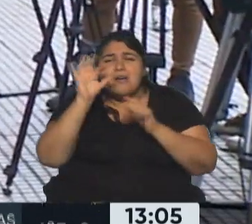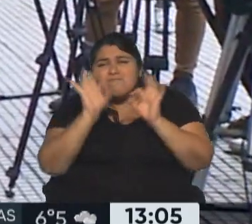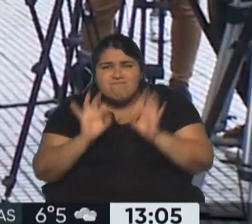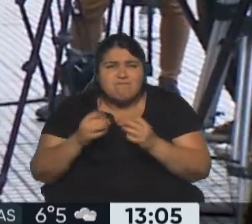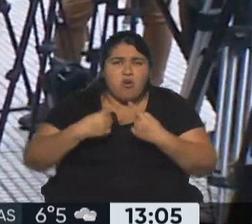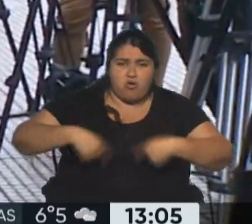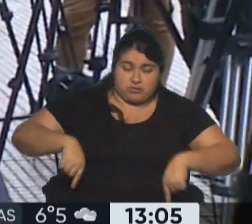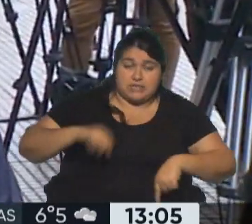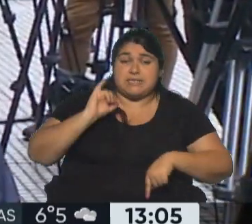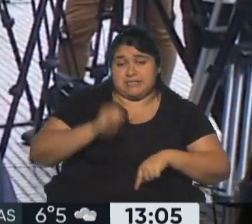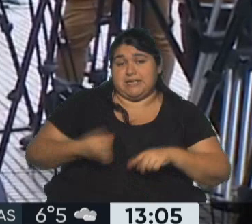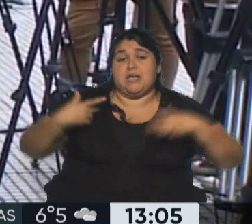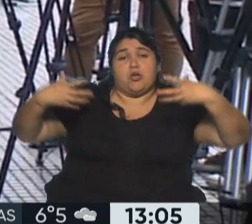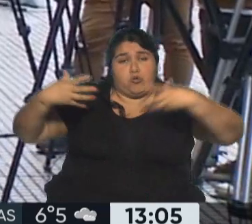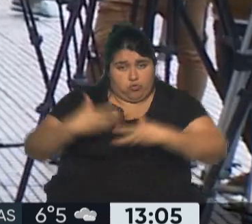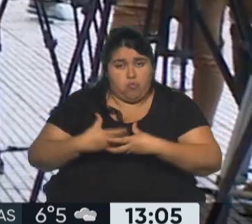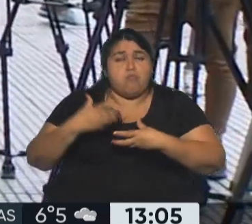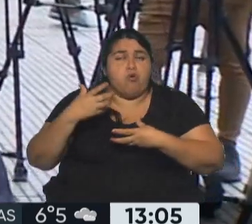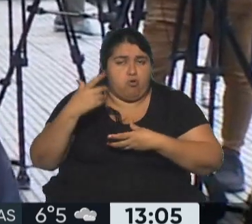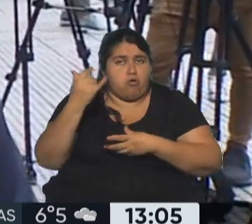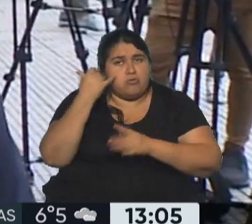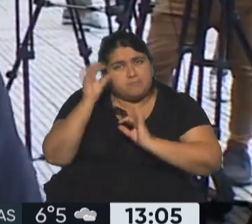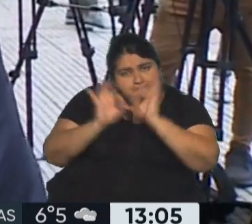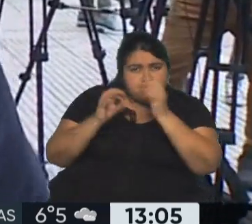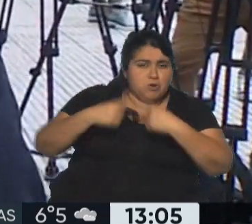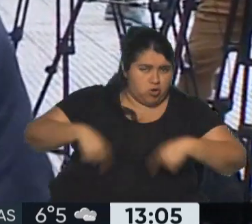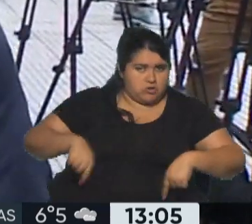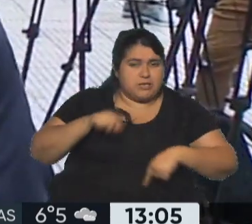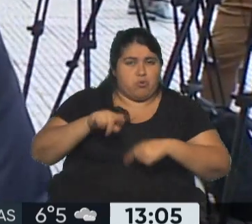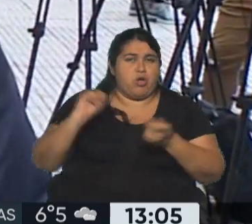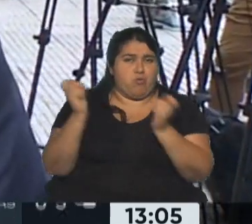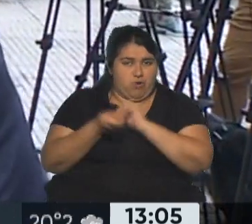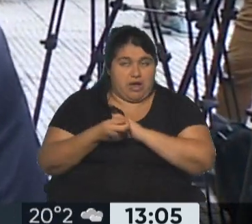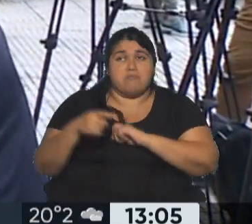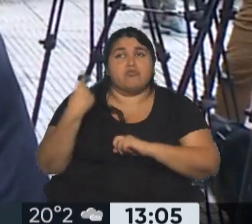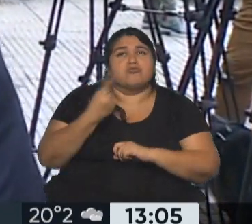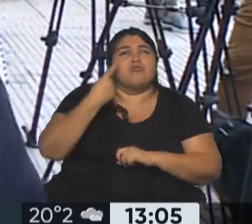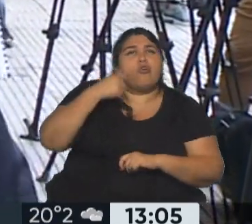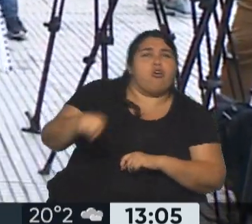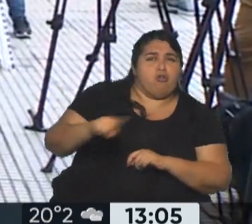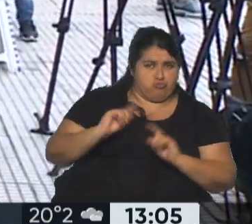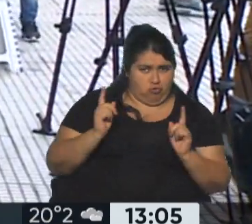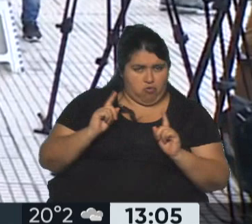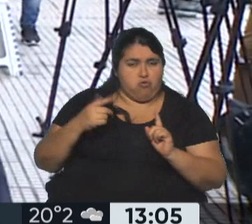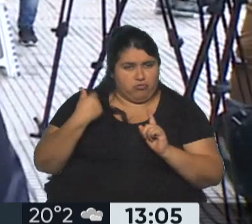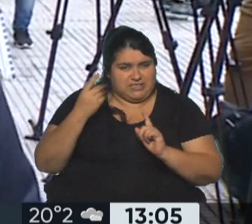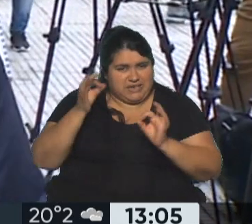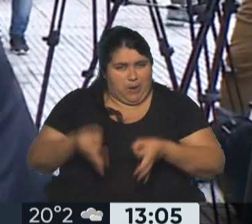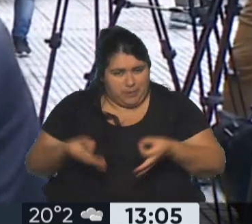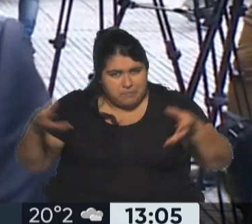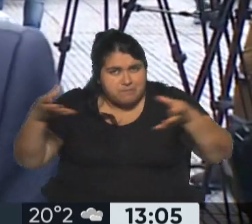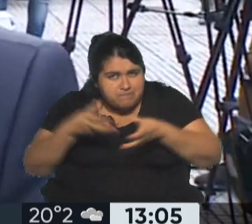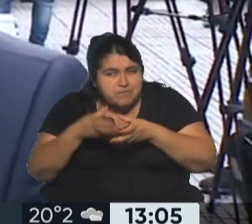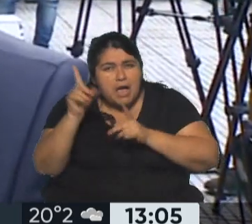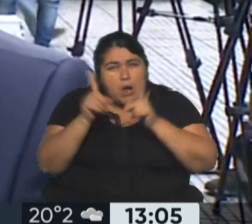se fortalece la unidad del acuerdo programático dentro de Juntos por el Cambio, por supuesto no desconocemos la intensidad que podemos tener en